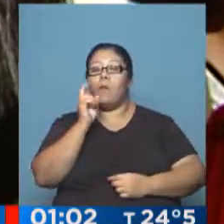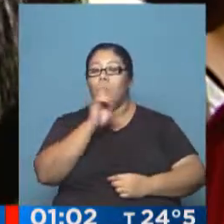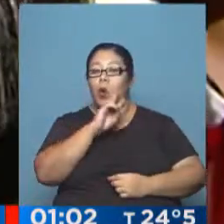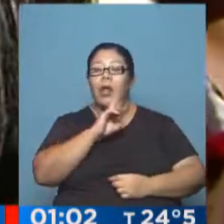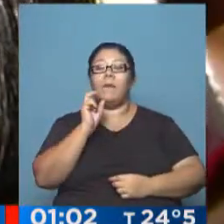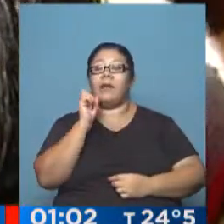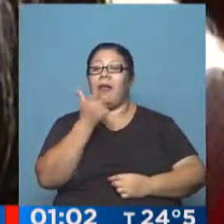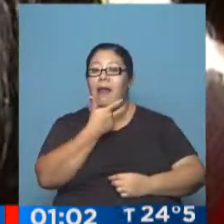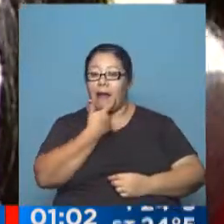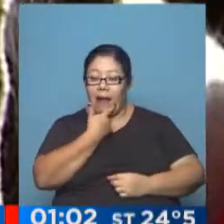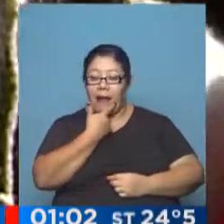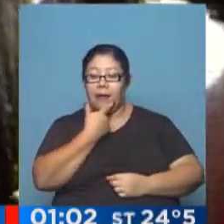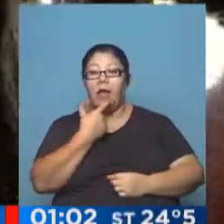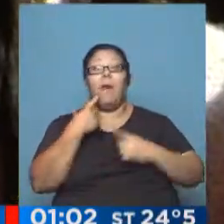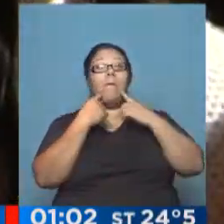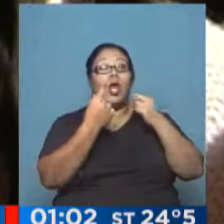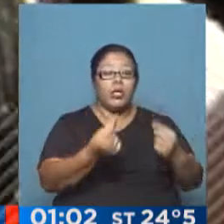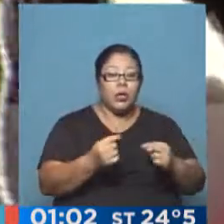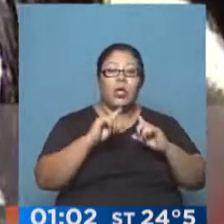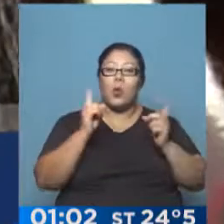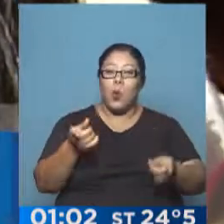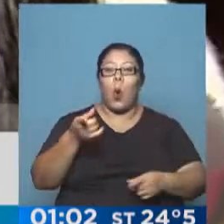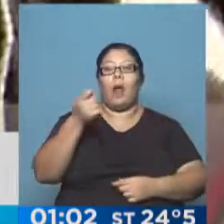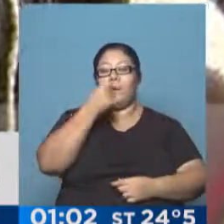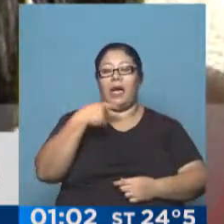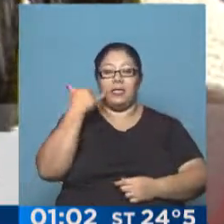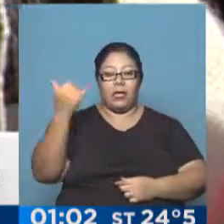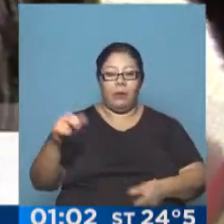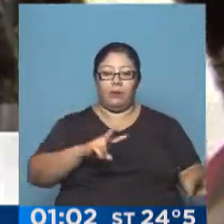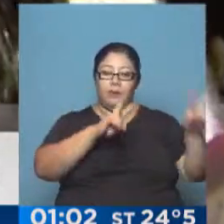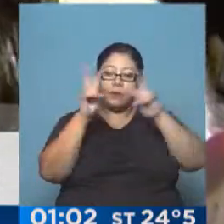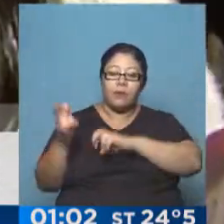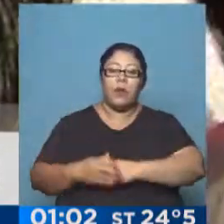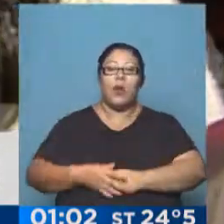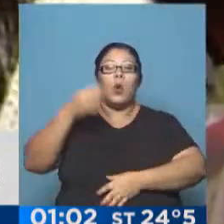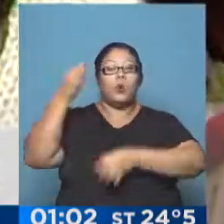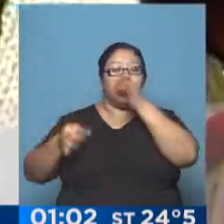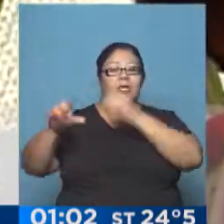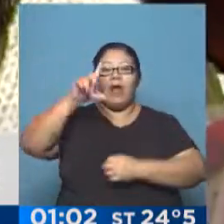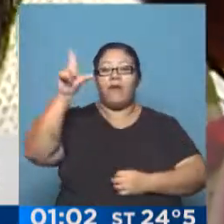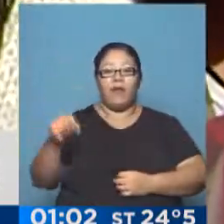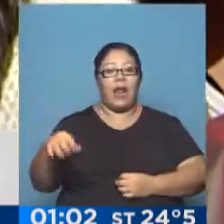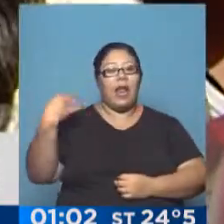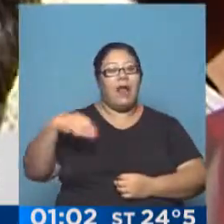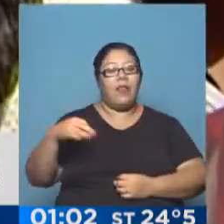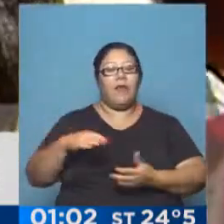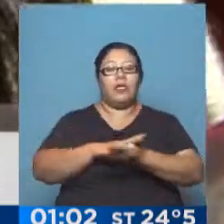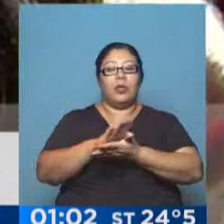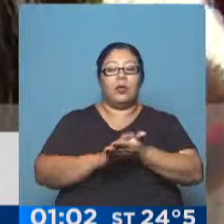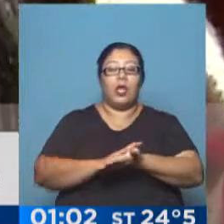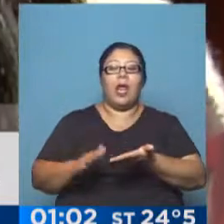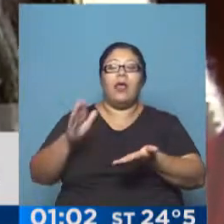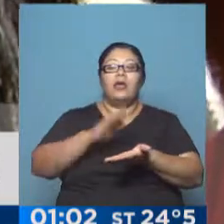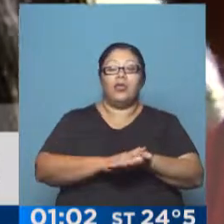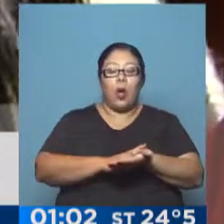El juez de Mierla Peca se resolvió que sea la justicia federal de Jujuy la que resuelva el pedido de excarcelación de Milagro Sala, detenida